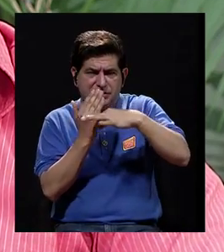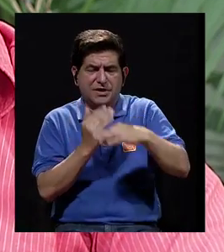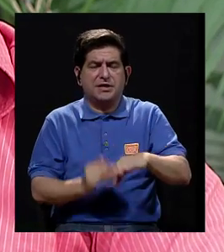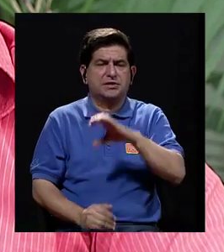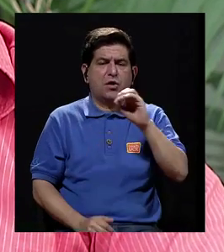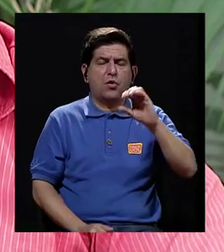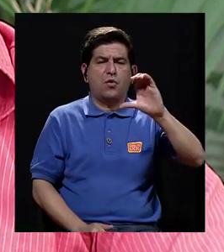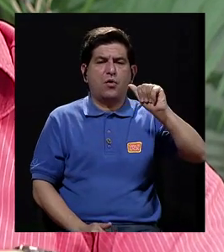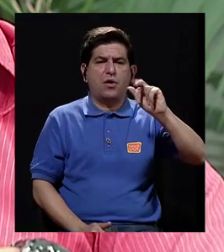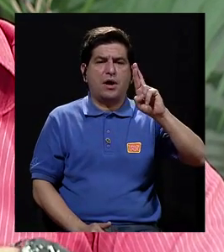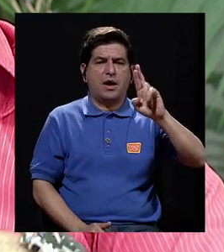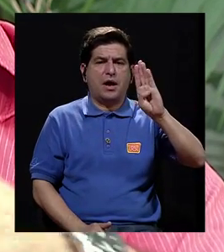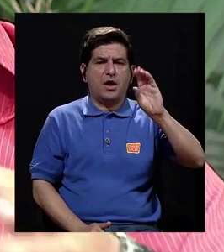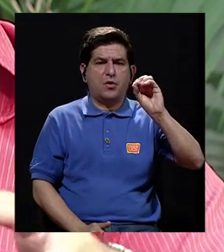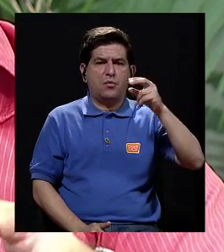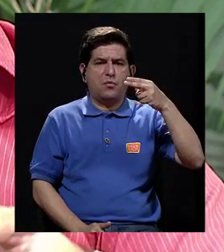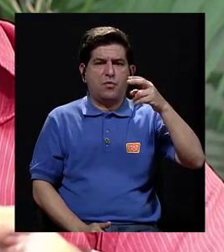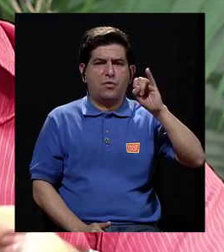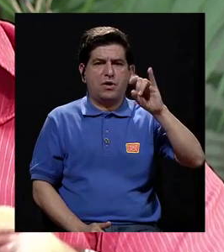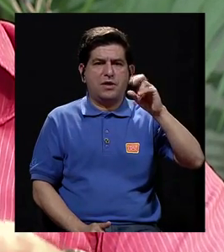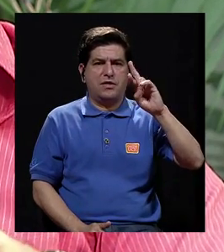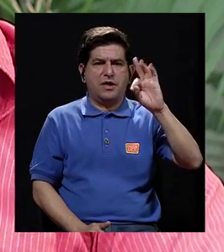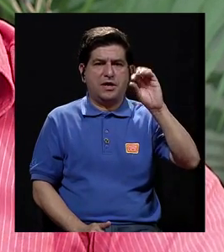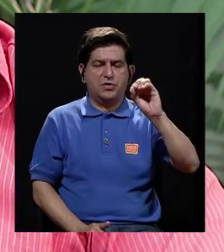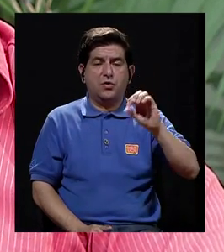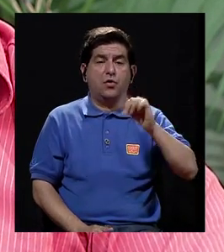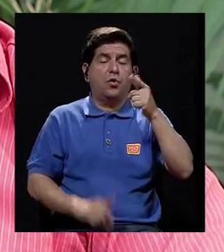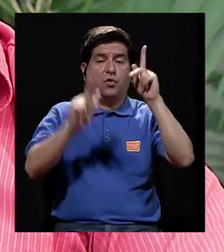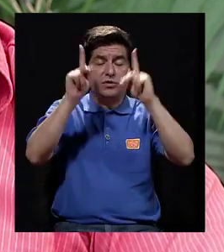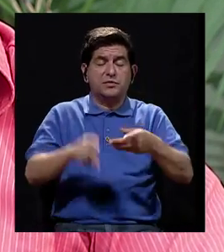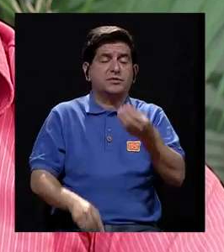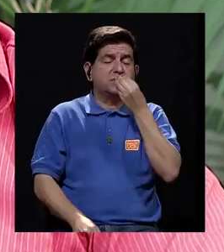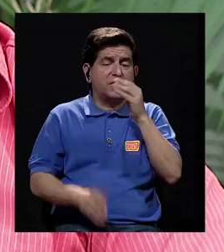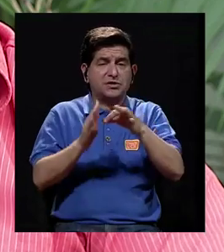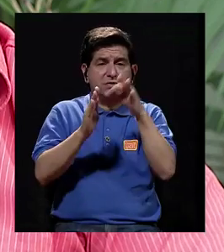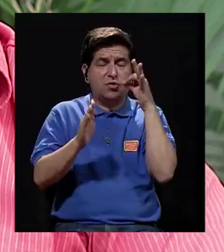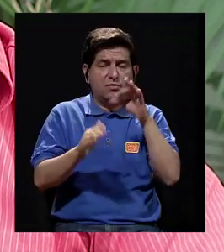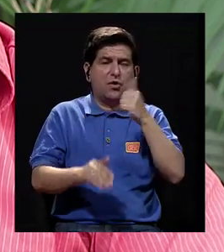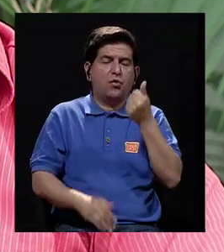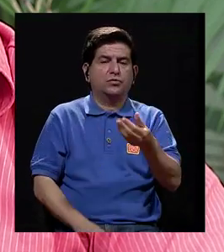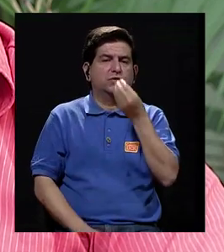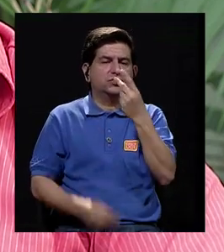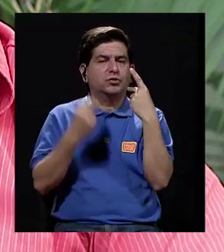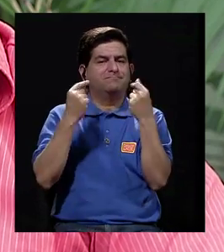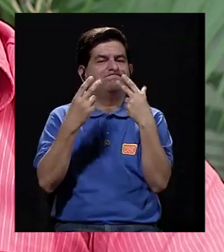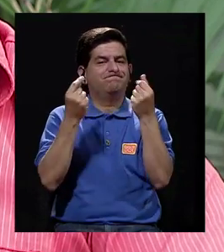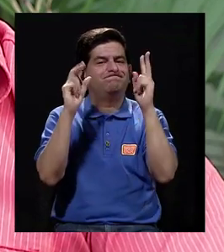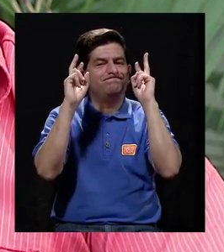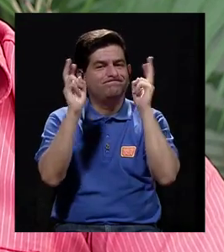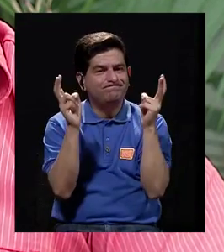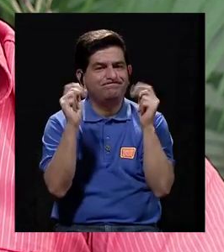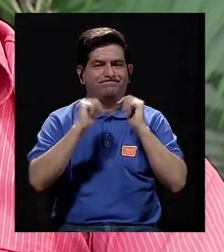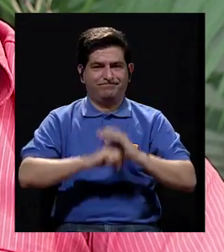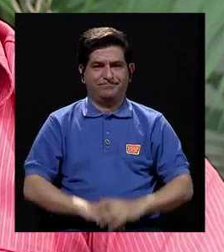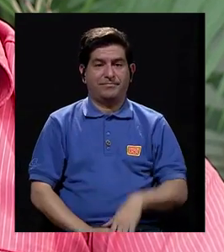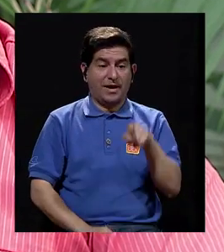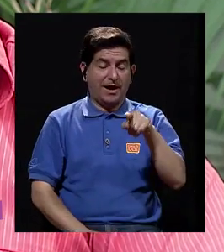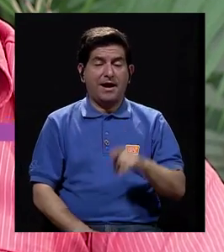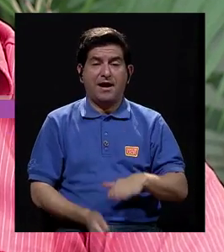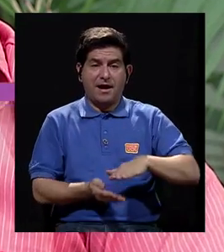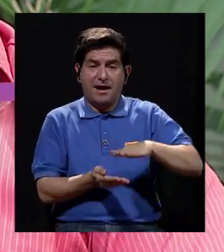eso es como muchos de los antojos. Algunas les da por comer mucha fruta, pero algunas otras más que todo es como comía rápida, ¿verdad? Entonces,